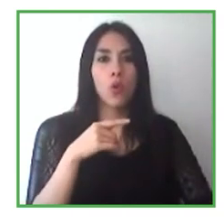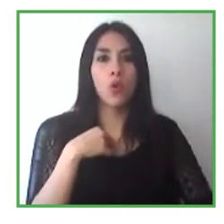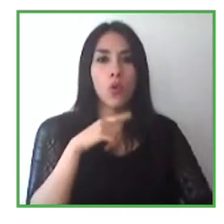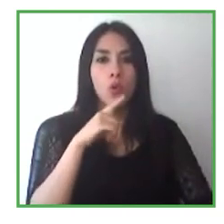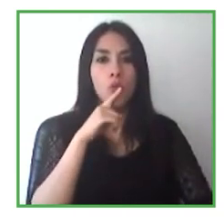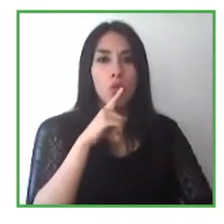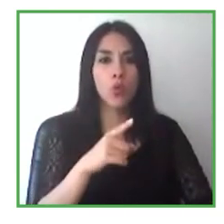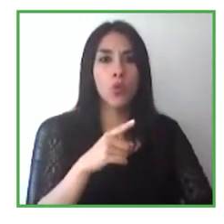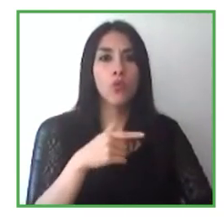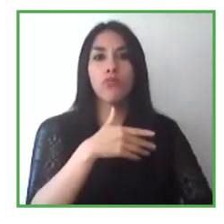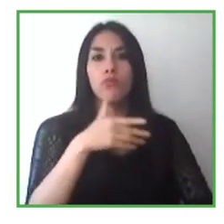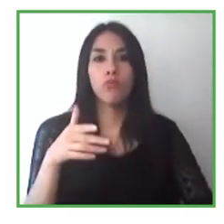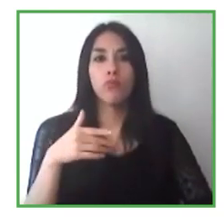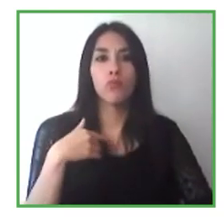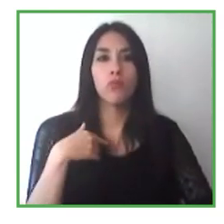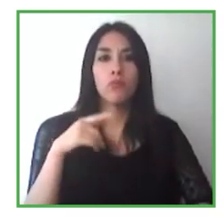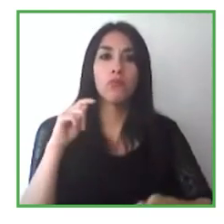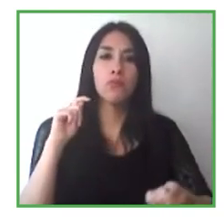Yves,